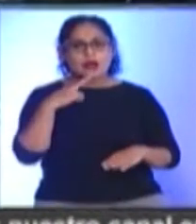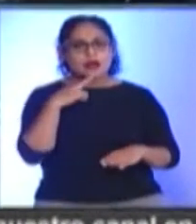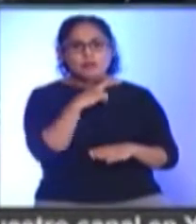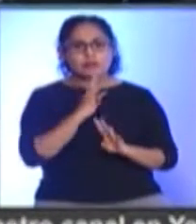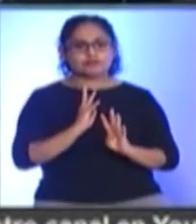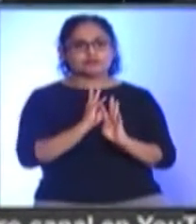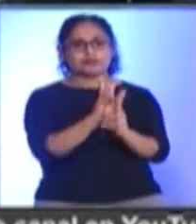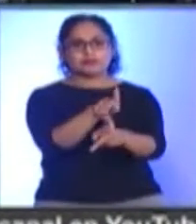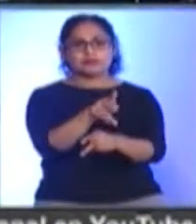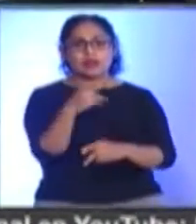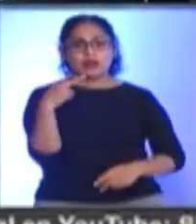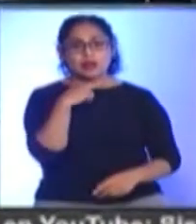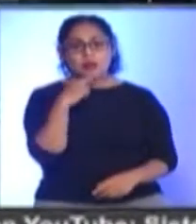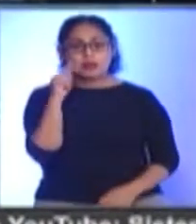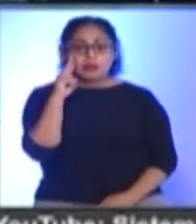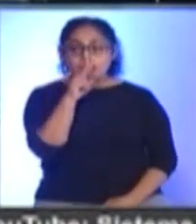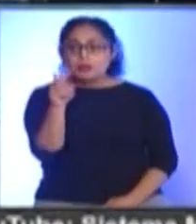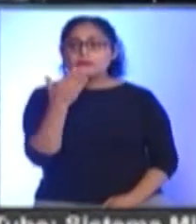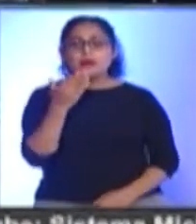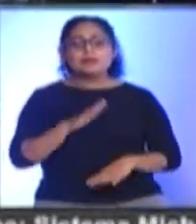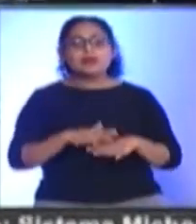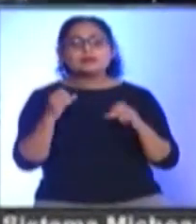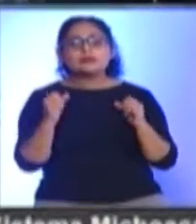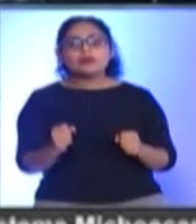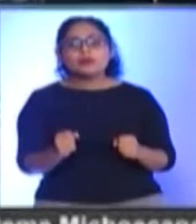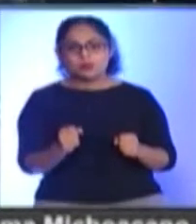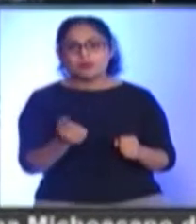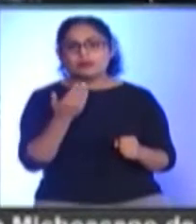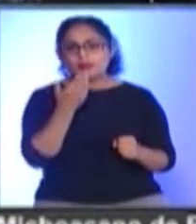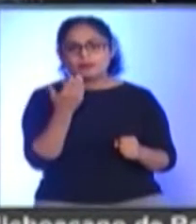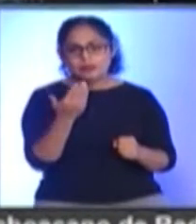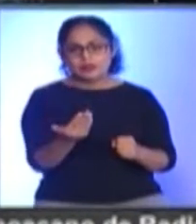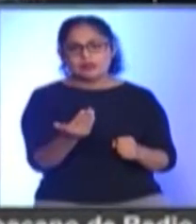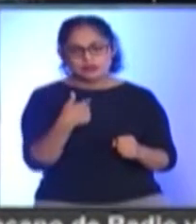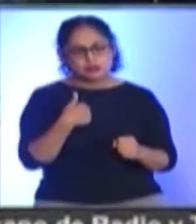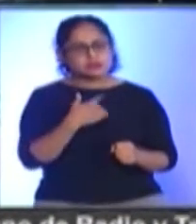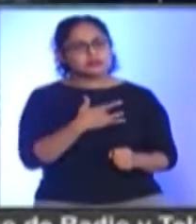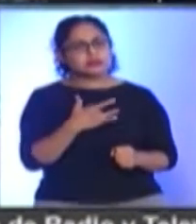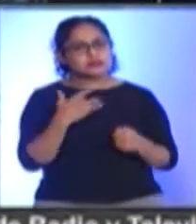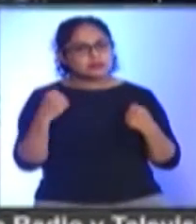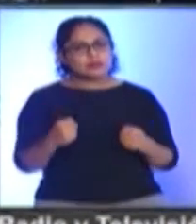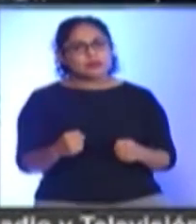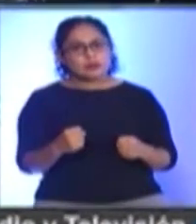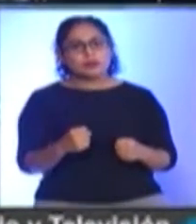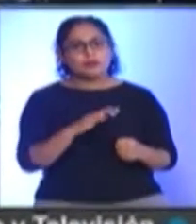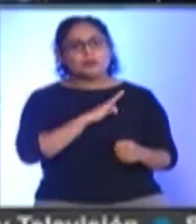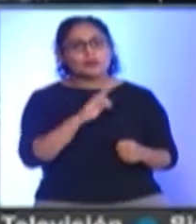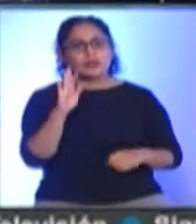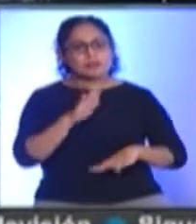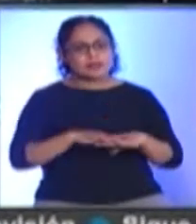más seguro Un poquito ya con la seguridad de que Ya vamos a estar más